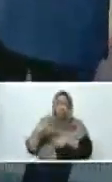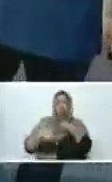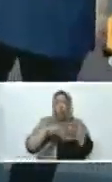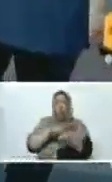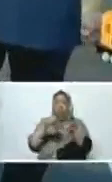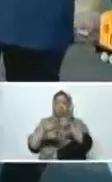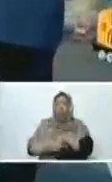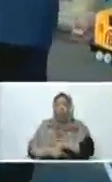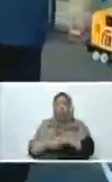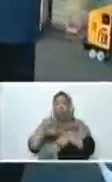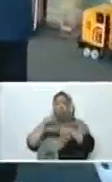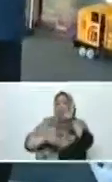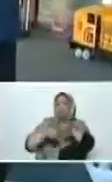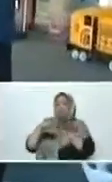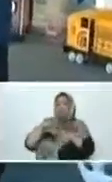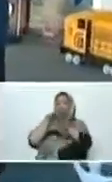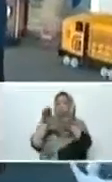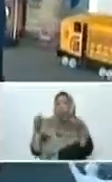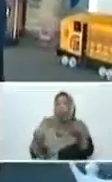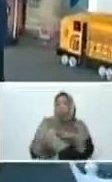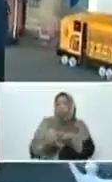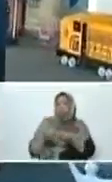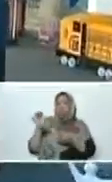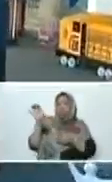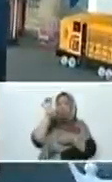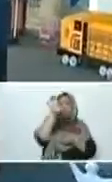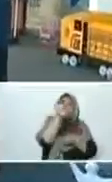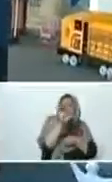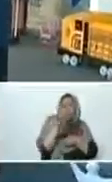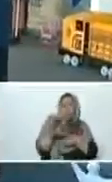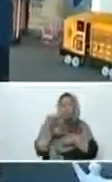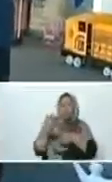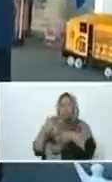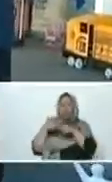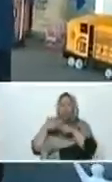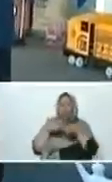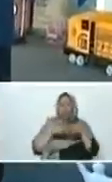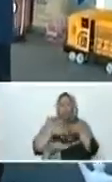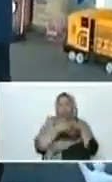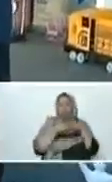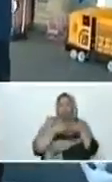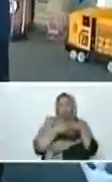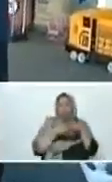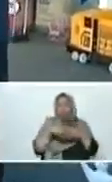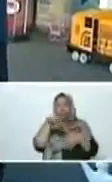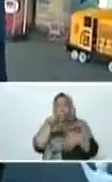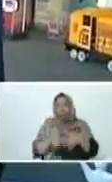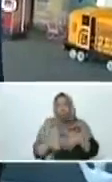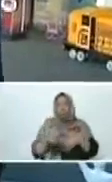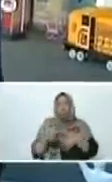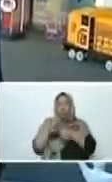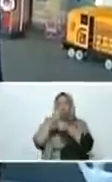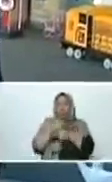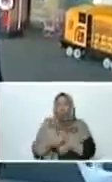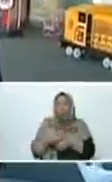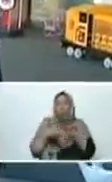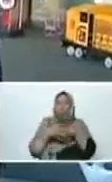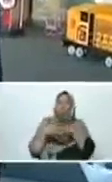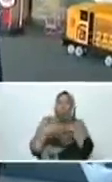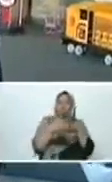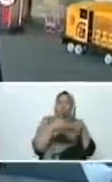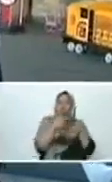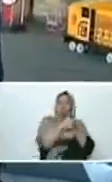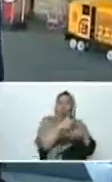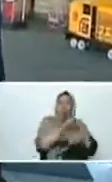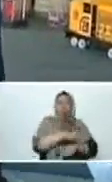piezas y partes del mundo sancionadas, perseguidas por el imperialismo norteamericano. Imperio norteamericano. No